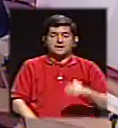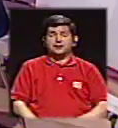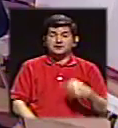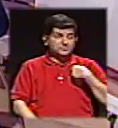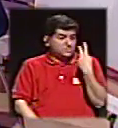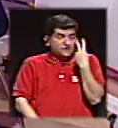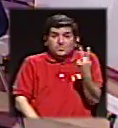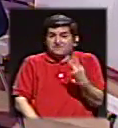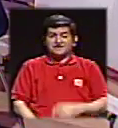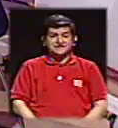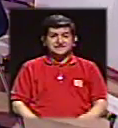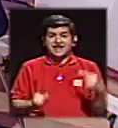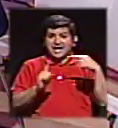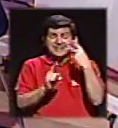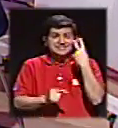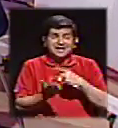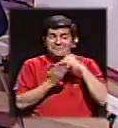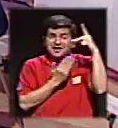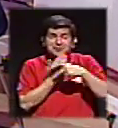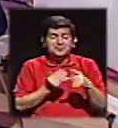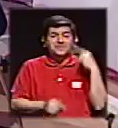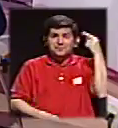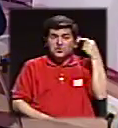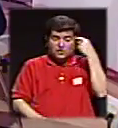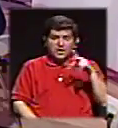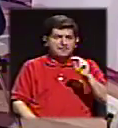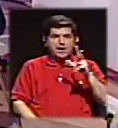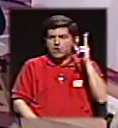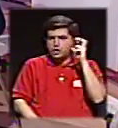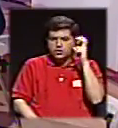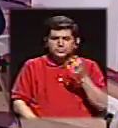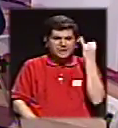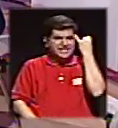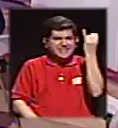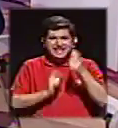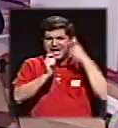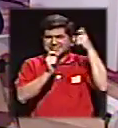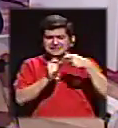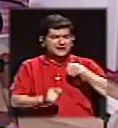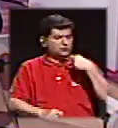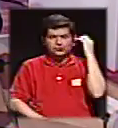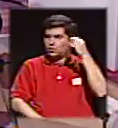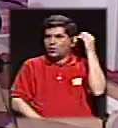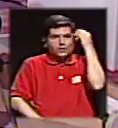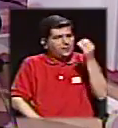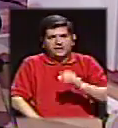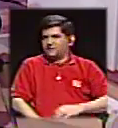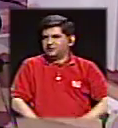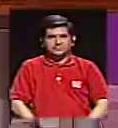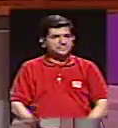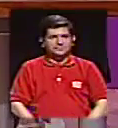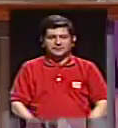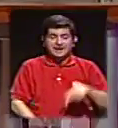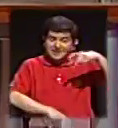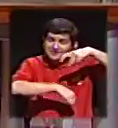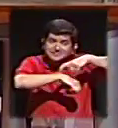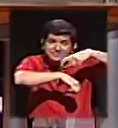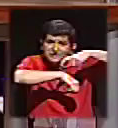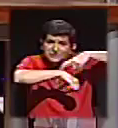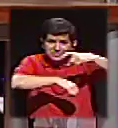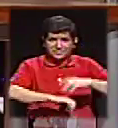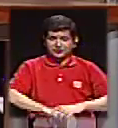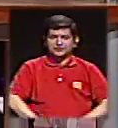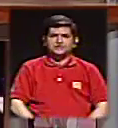Sinceramente, o sea, yo hasta que no vea los programas de gobierno y hasta que no los escuche con ideas concretas, yo no quiero opinar de eso. No sé. A ver, en este momento,